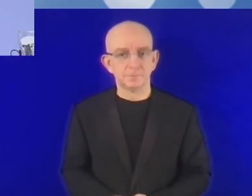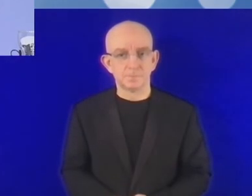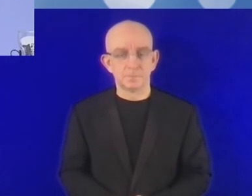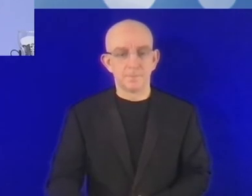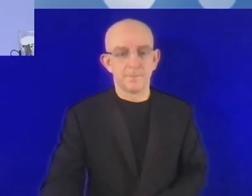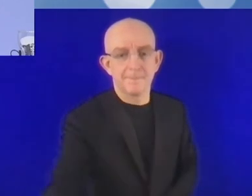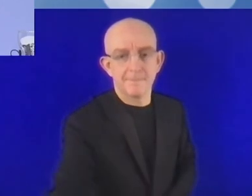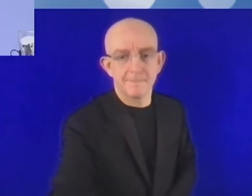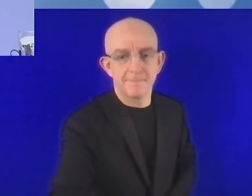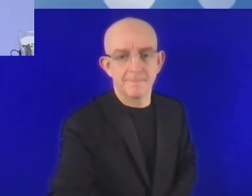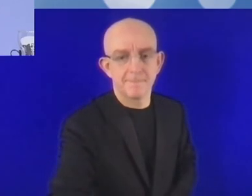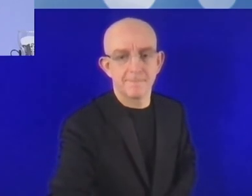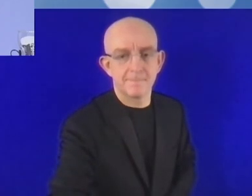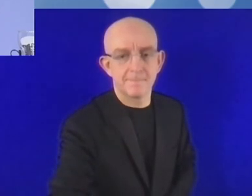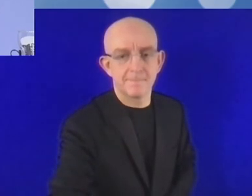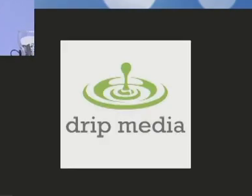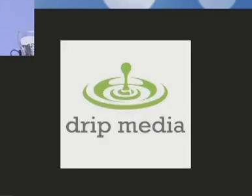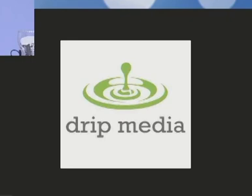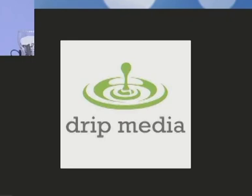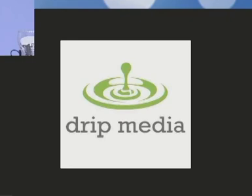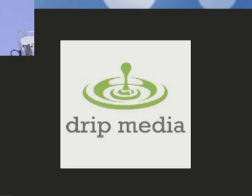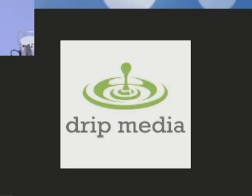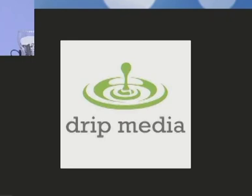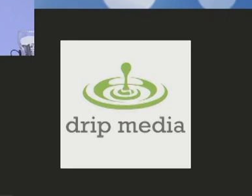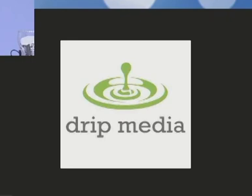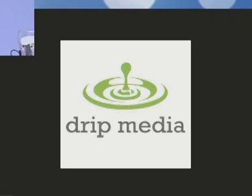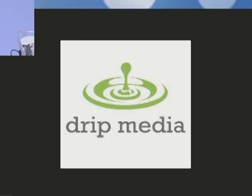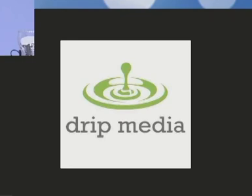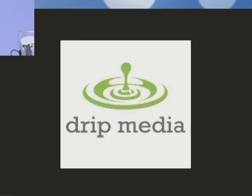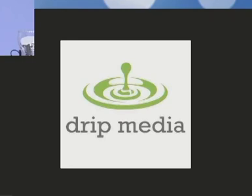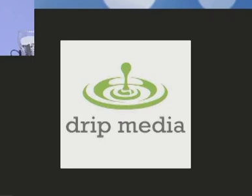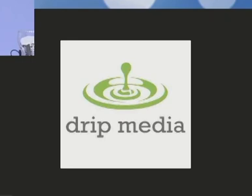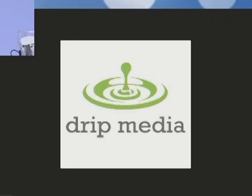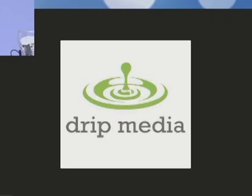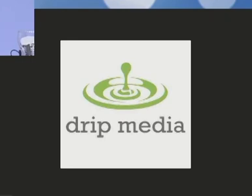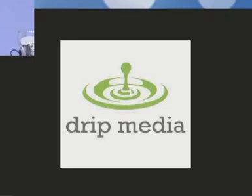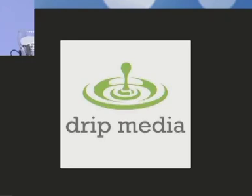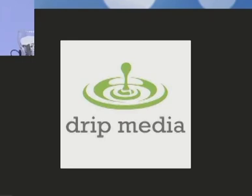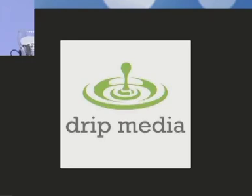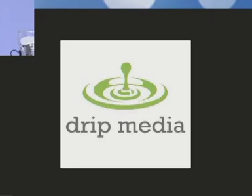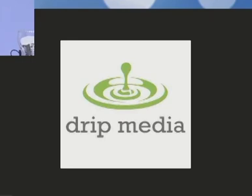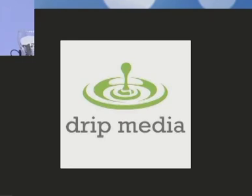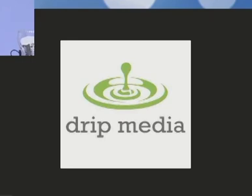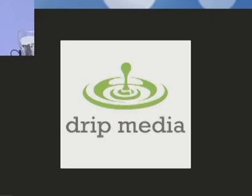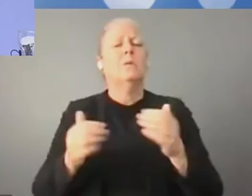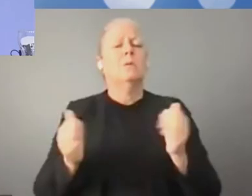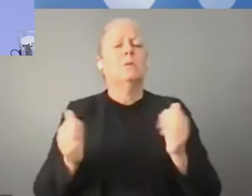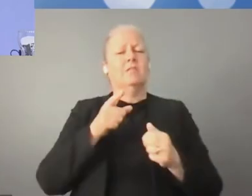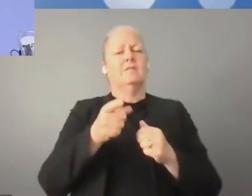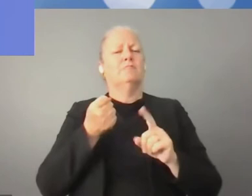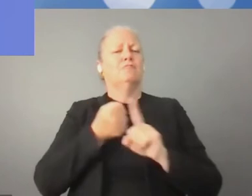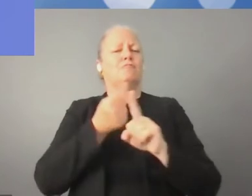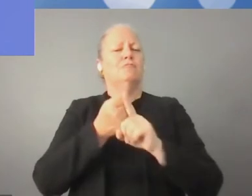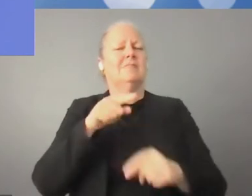los inversores privados con las autoridades públicas. Lo más